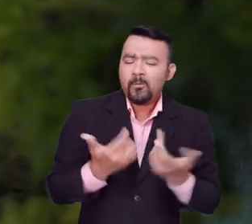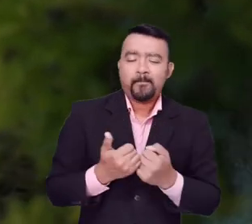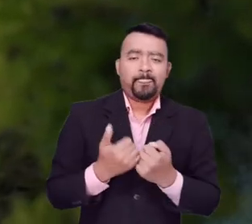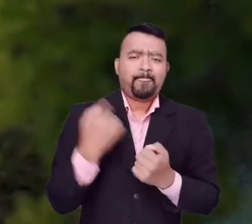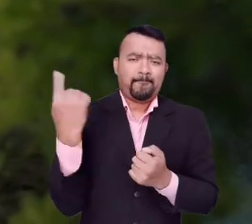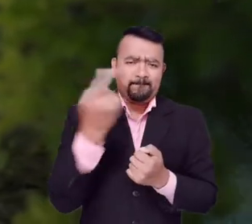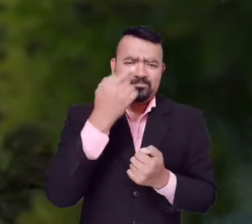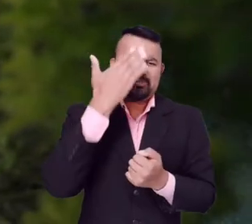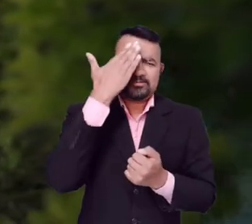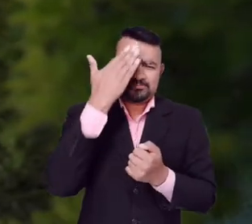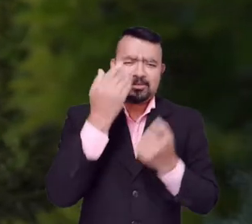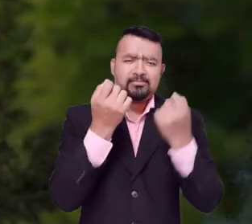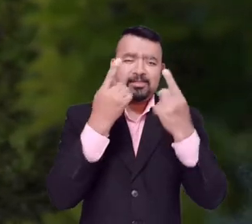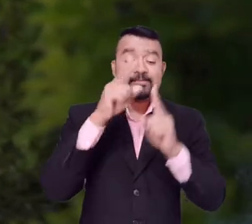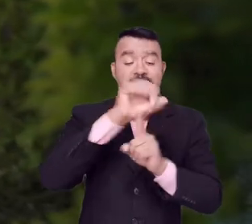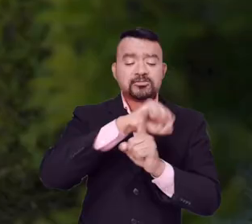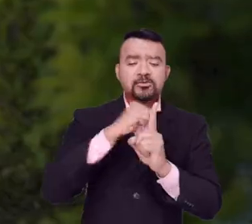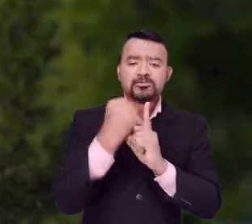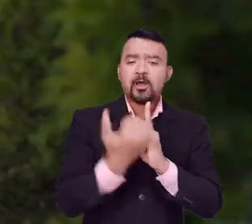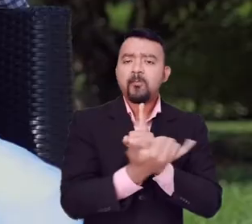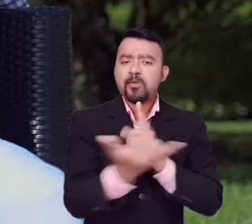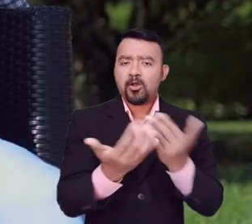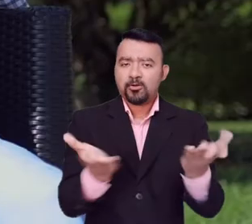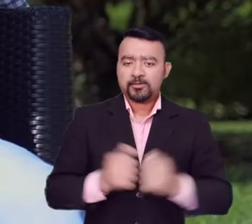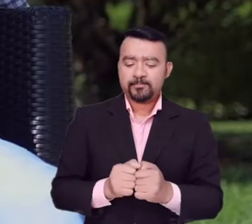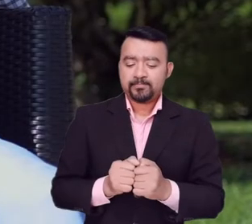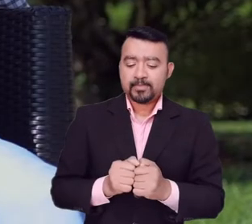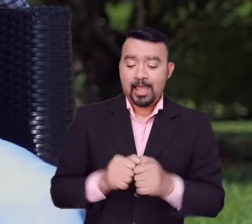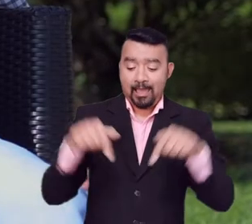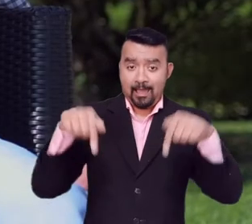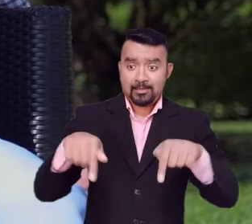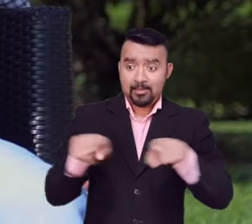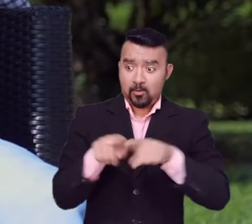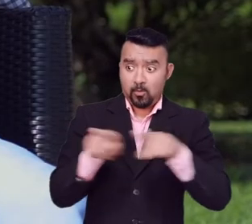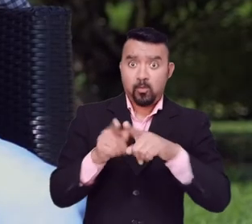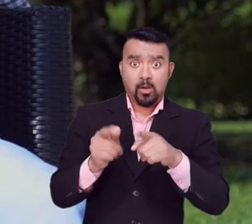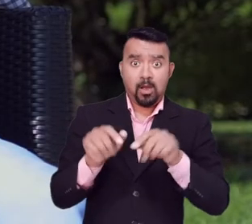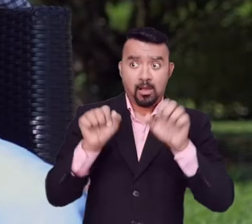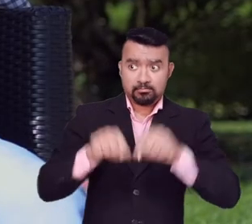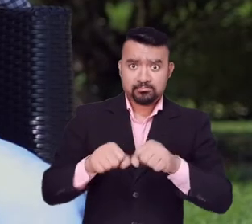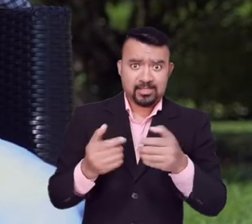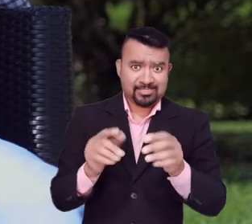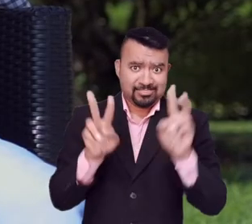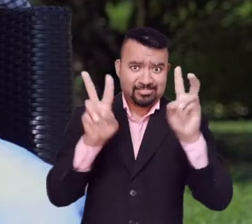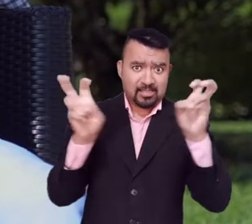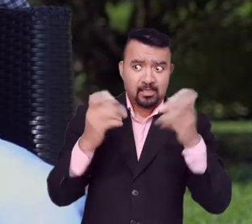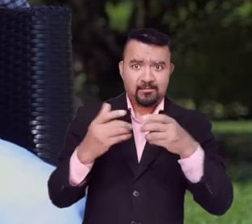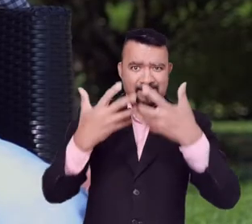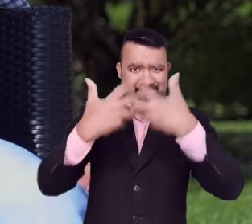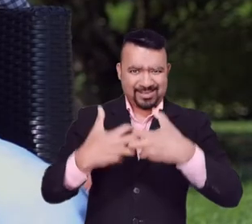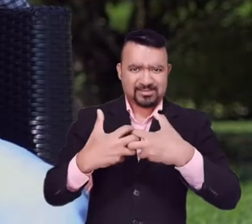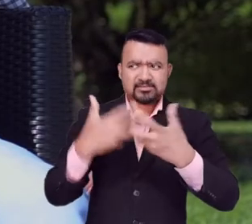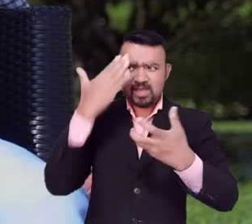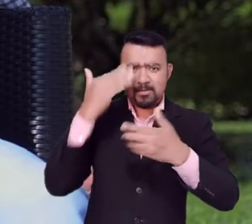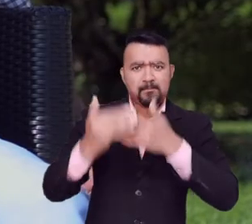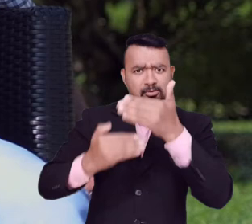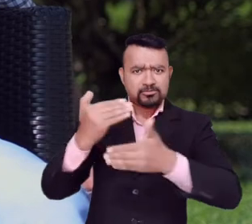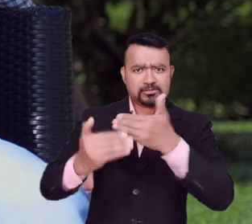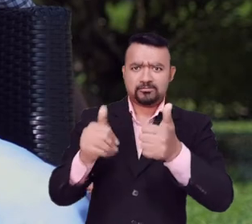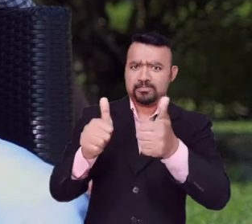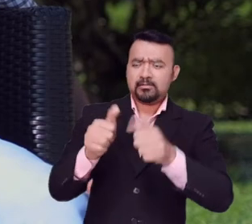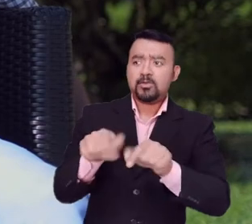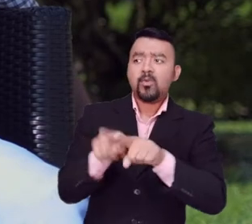organización, en una sociedad. El proceso con Andes ha sido gratificante en la medida de que han sabido comprender